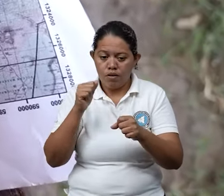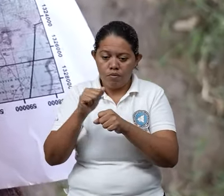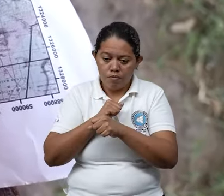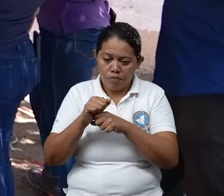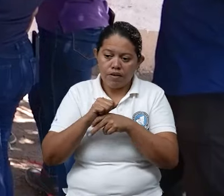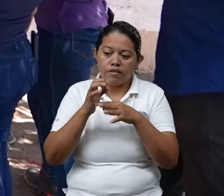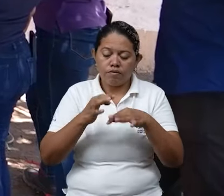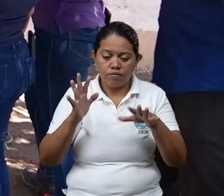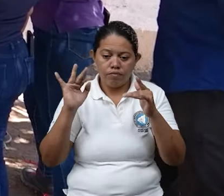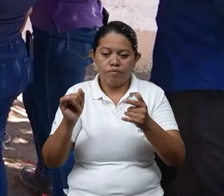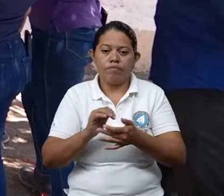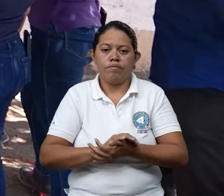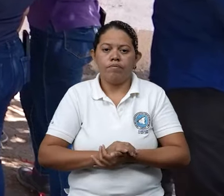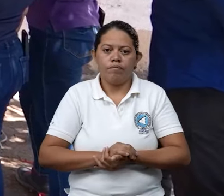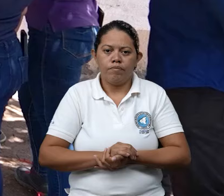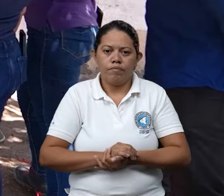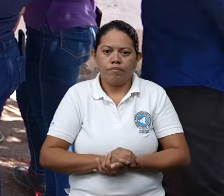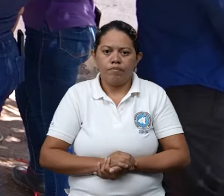locales.